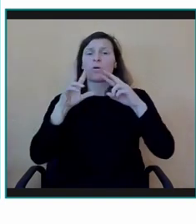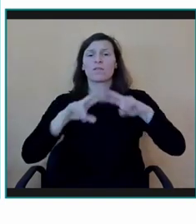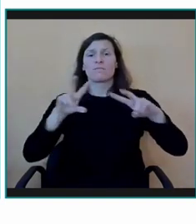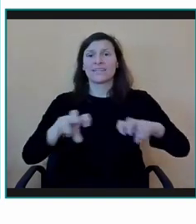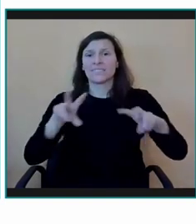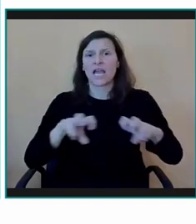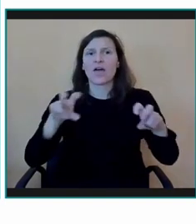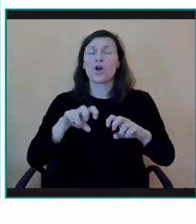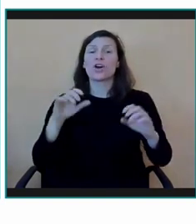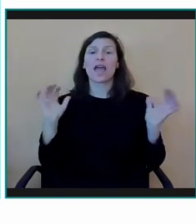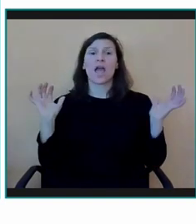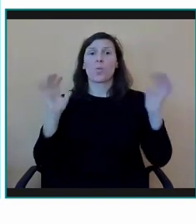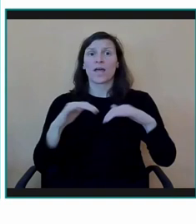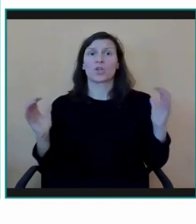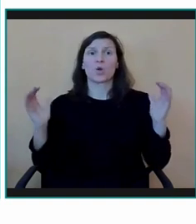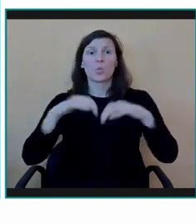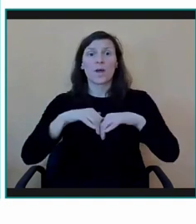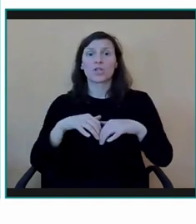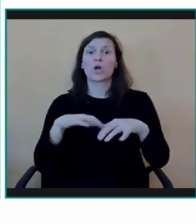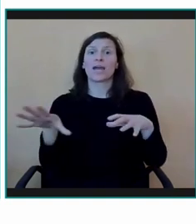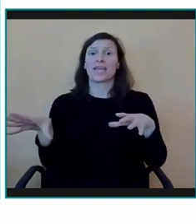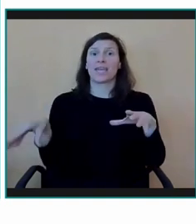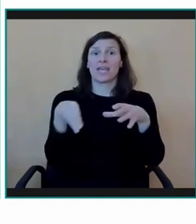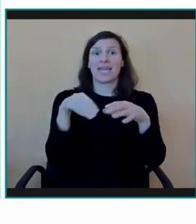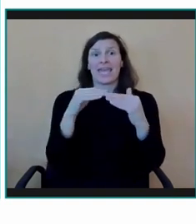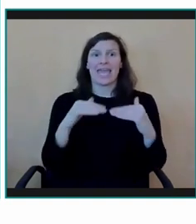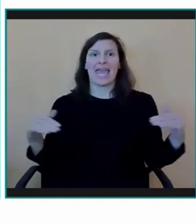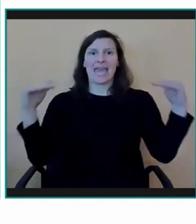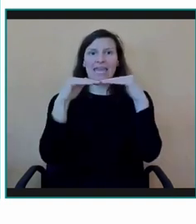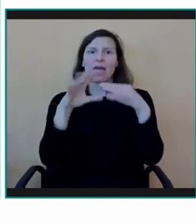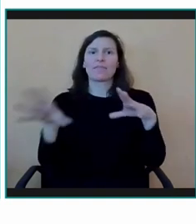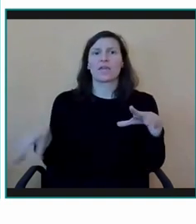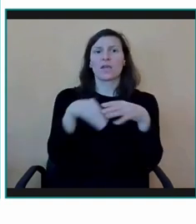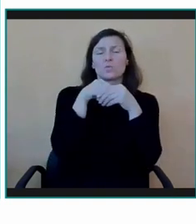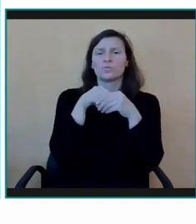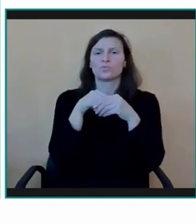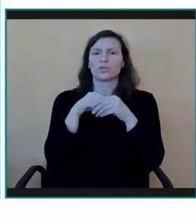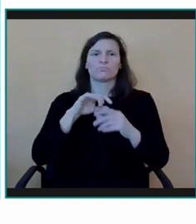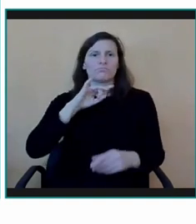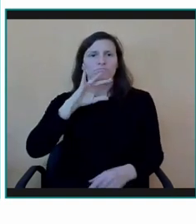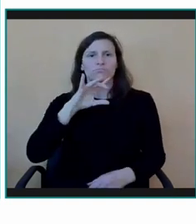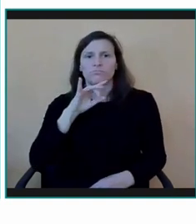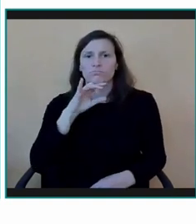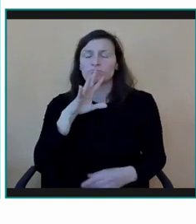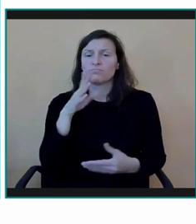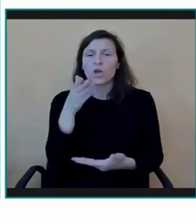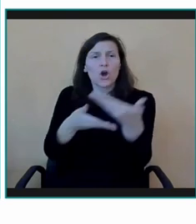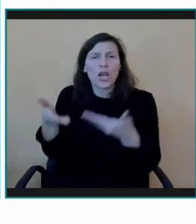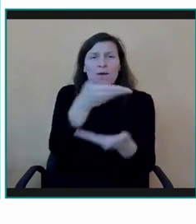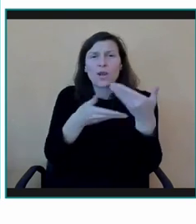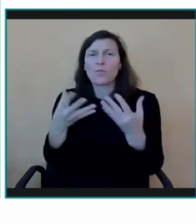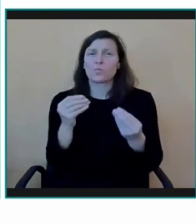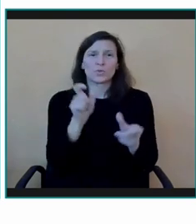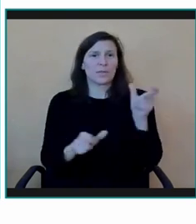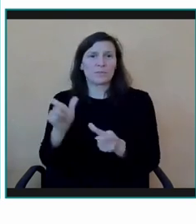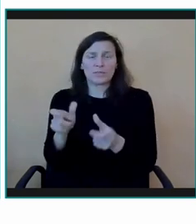encuentros sobre equidad e inclusión, con la inestimable colaboración de muchas buenas gentes, algunas de las cuales hoy